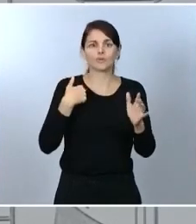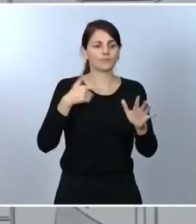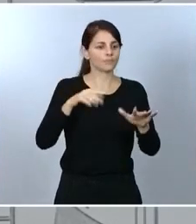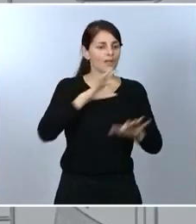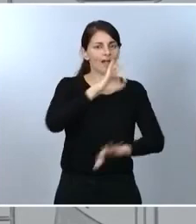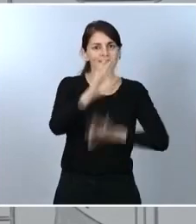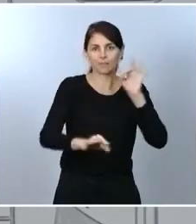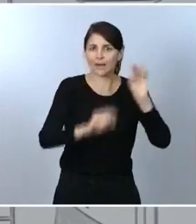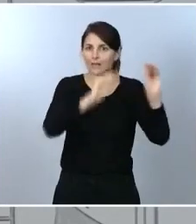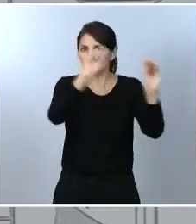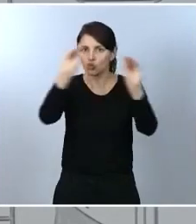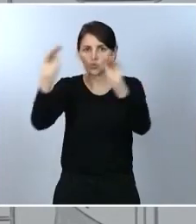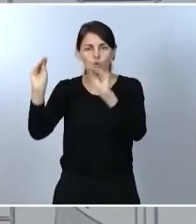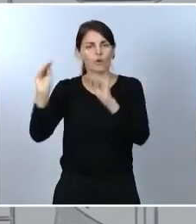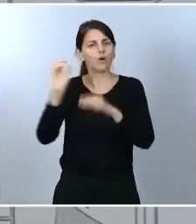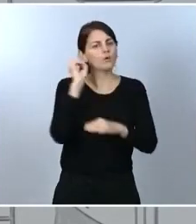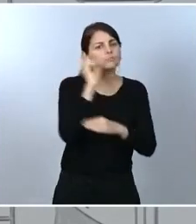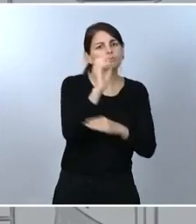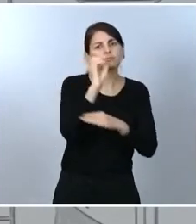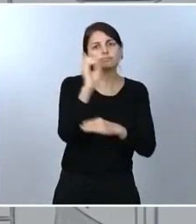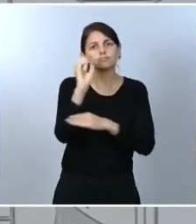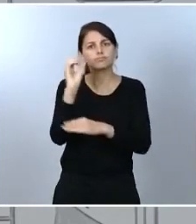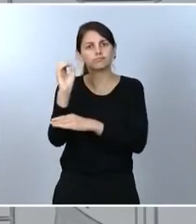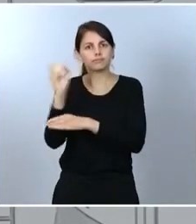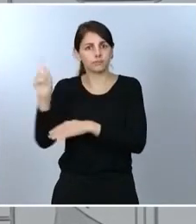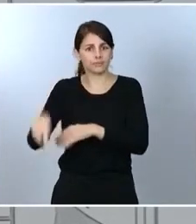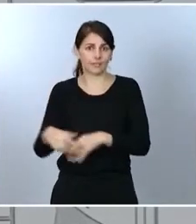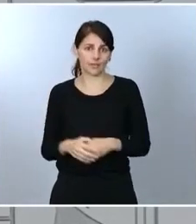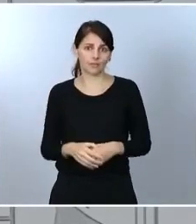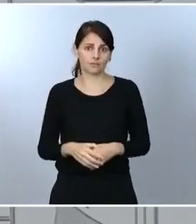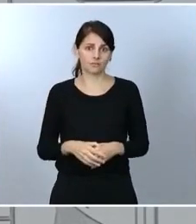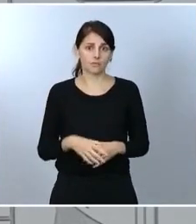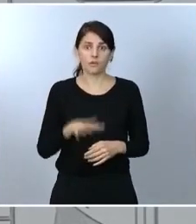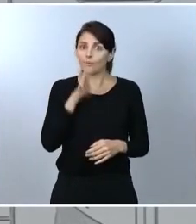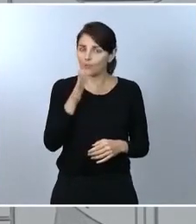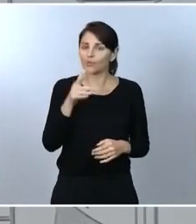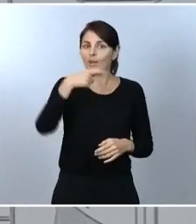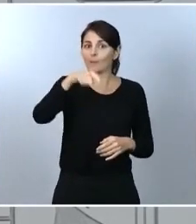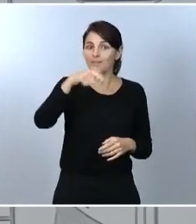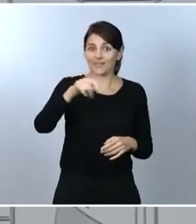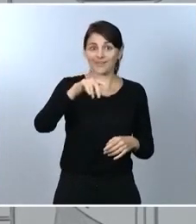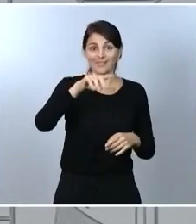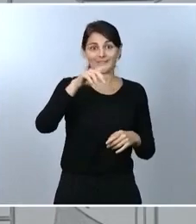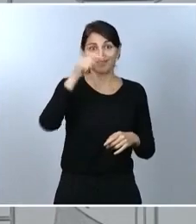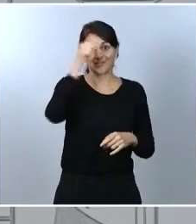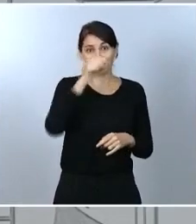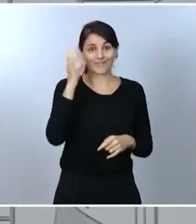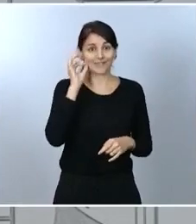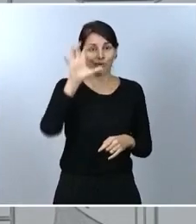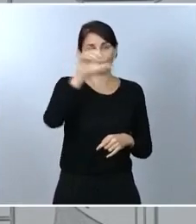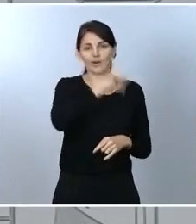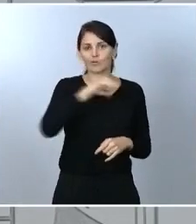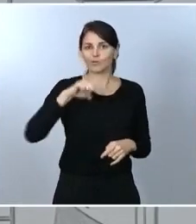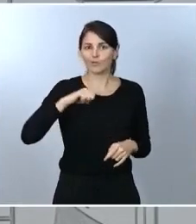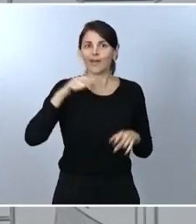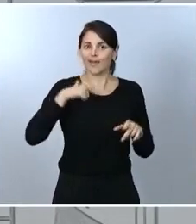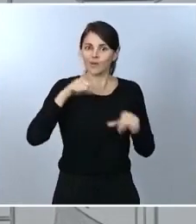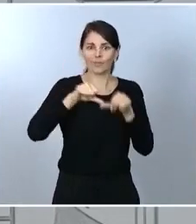también las autoridades de delegadas y por tanto tendrán también que rendir cuentas en sus respectivos parlamentos.